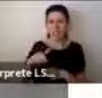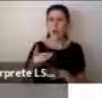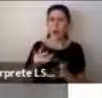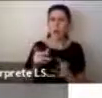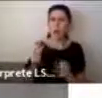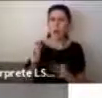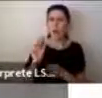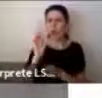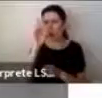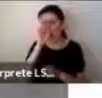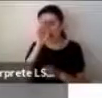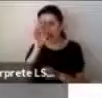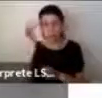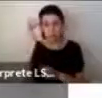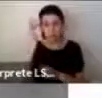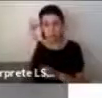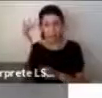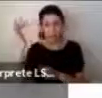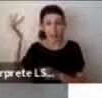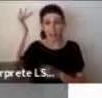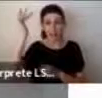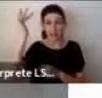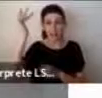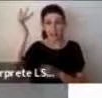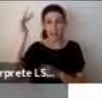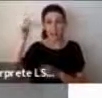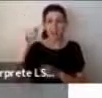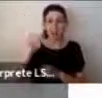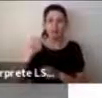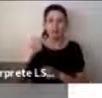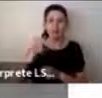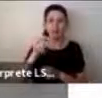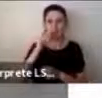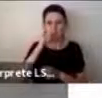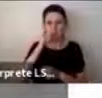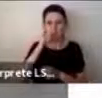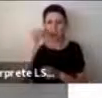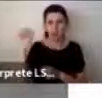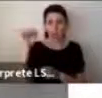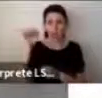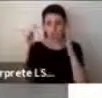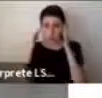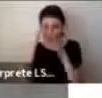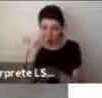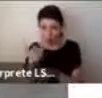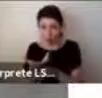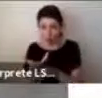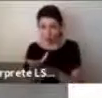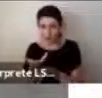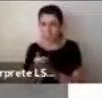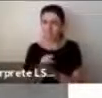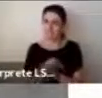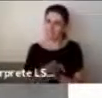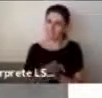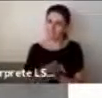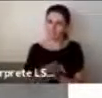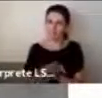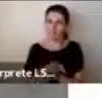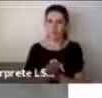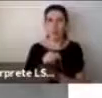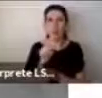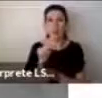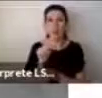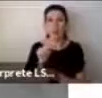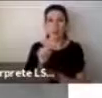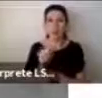brillante necesariamente tiene que ver algo con el autismo. Y en ese sentido es como que el hecho de